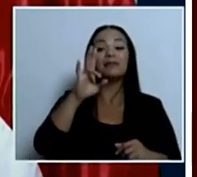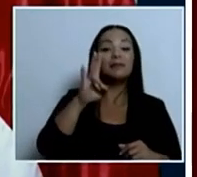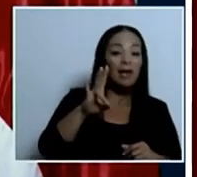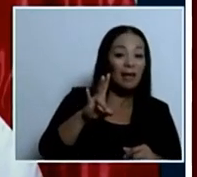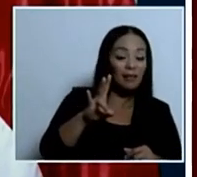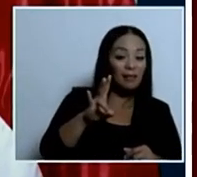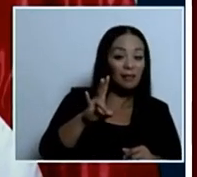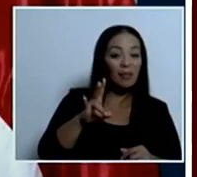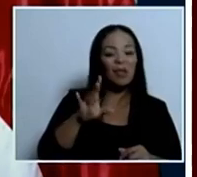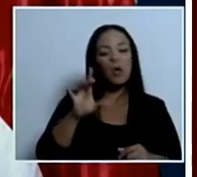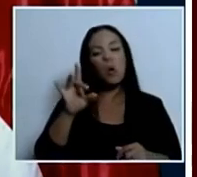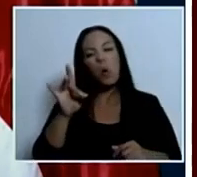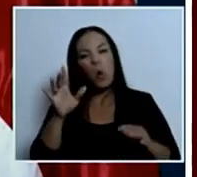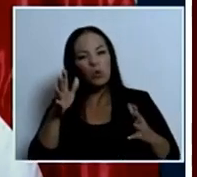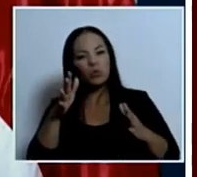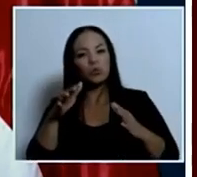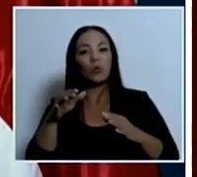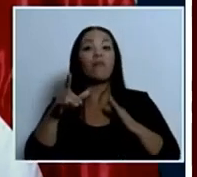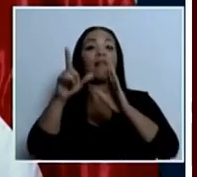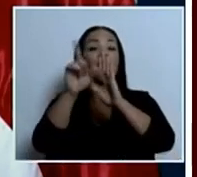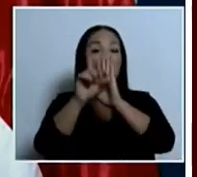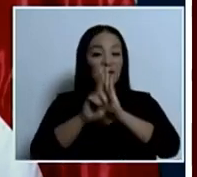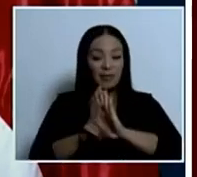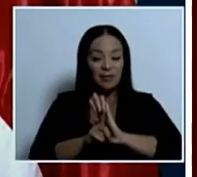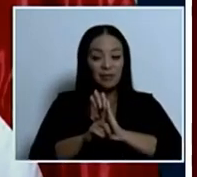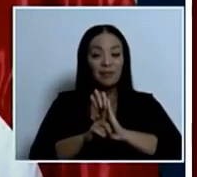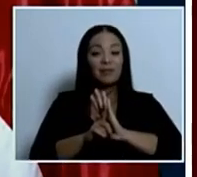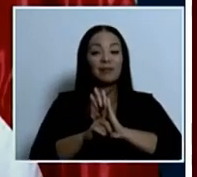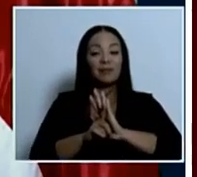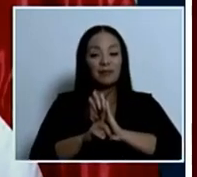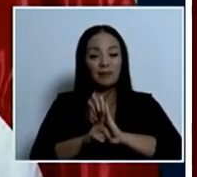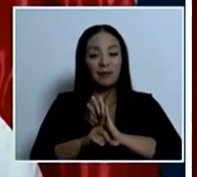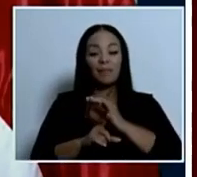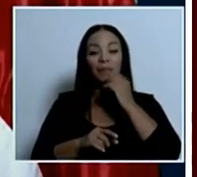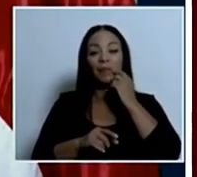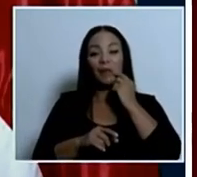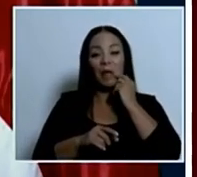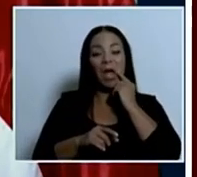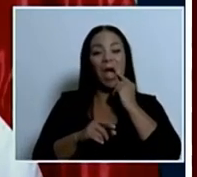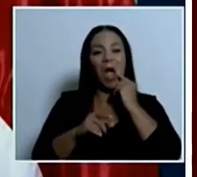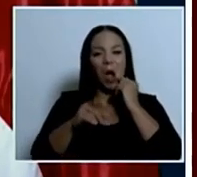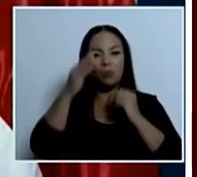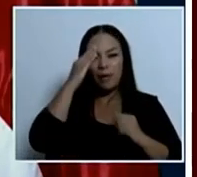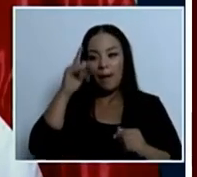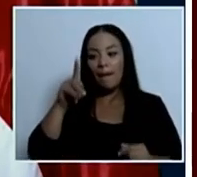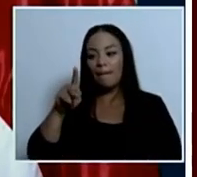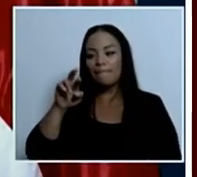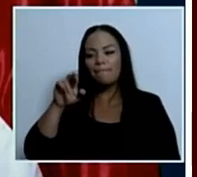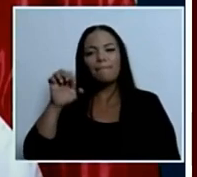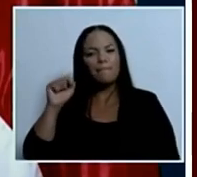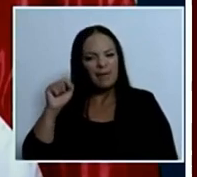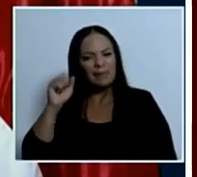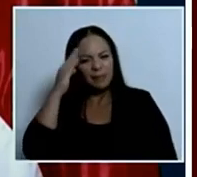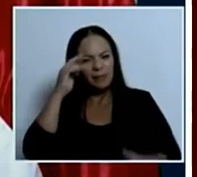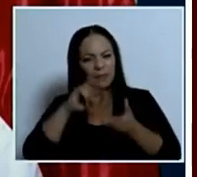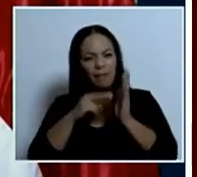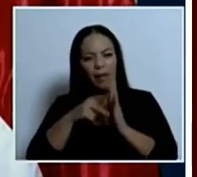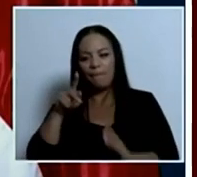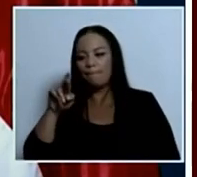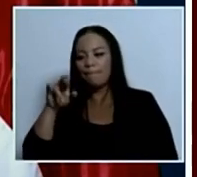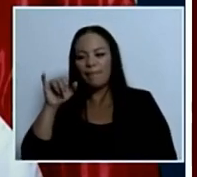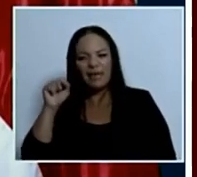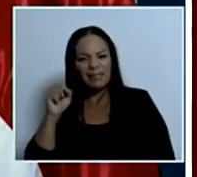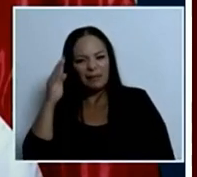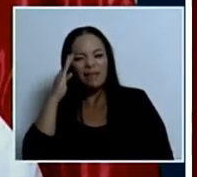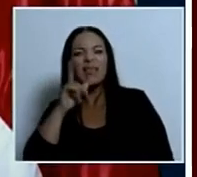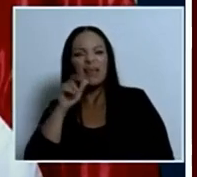leyes que hagan que pres saben quien es pres no es pres sino pres un tipo